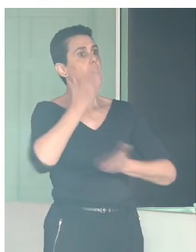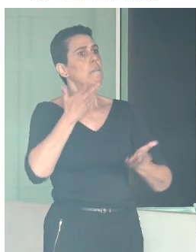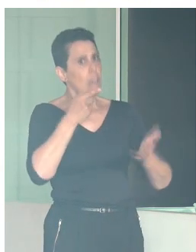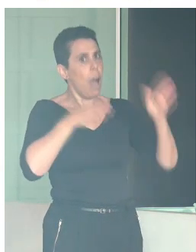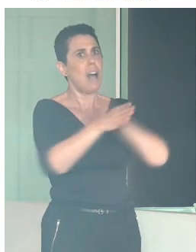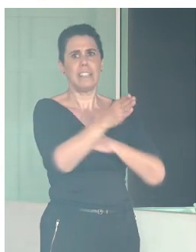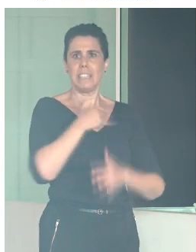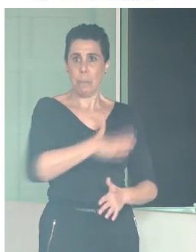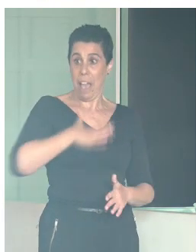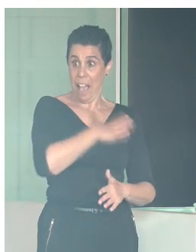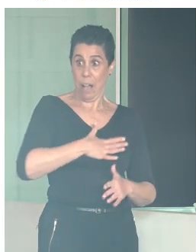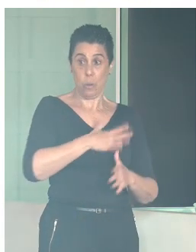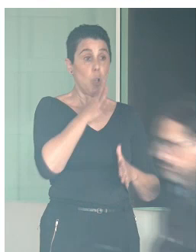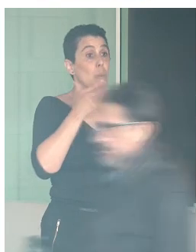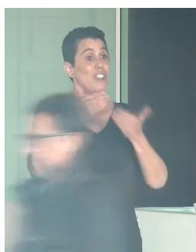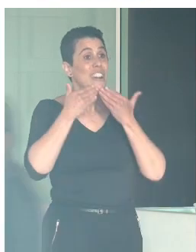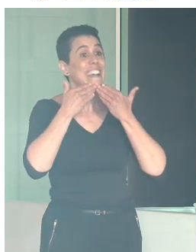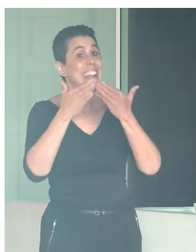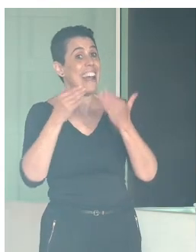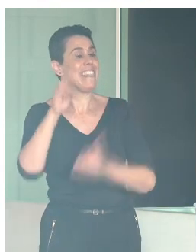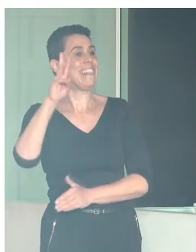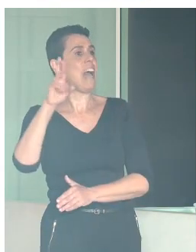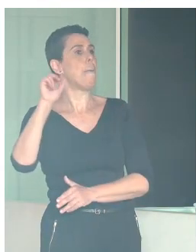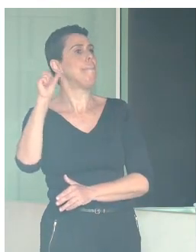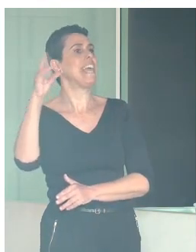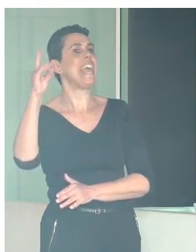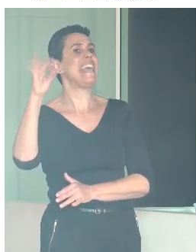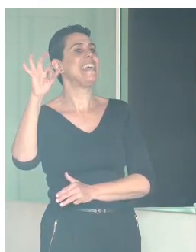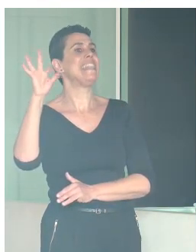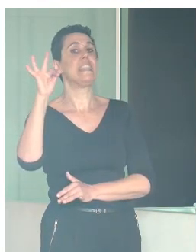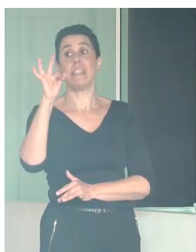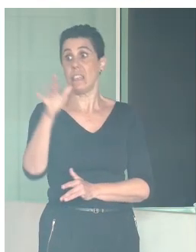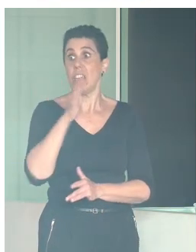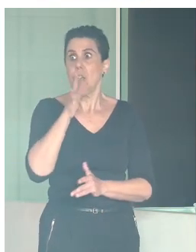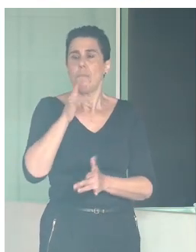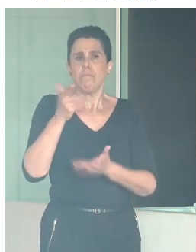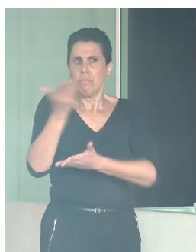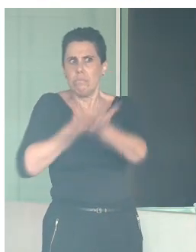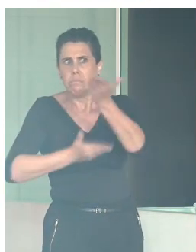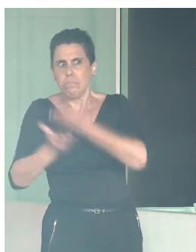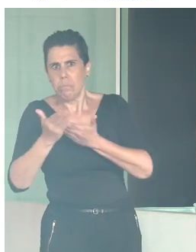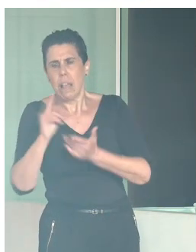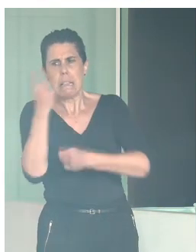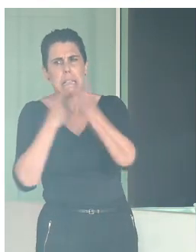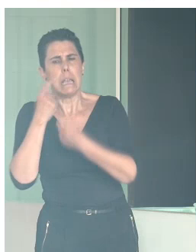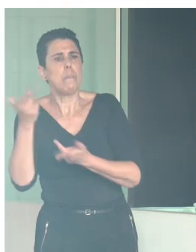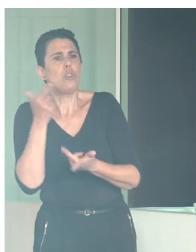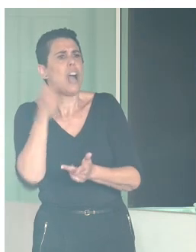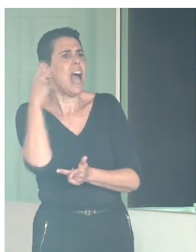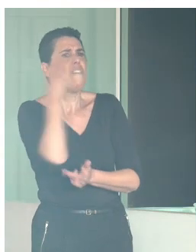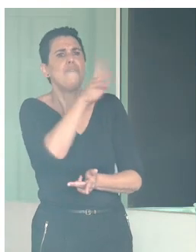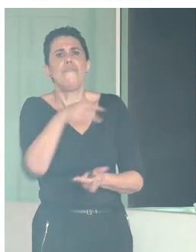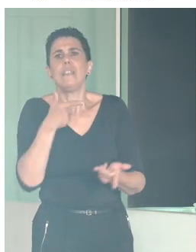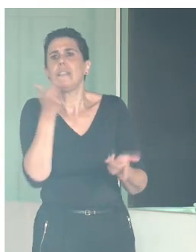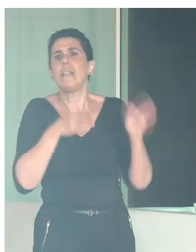públicamente a PREDIF por esa orientación y por habernos también dicho qué visitas podíamos hacer que fueran accesibles. También